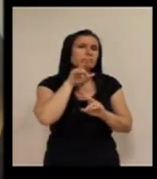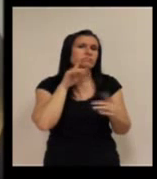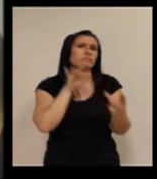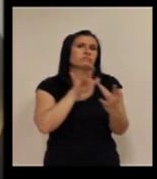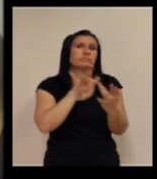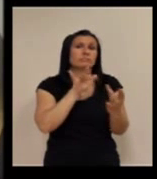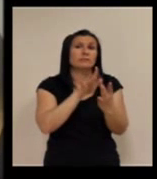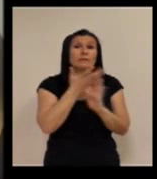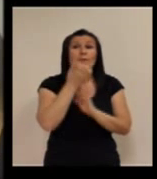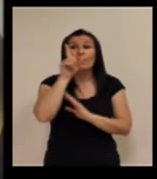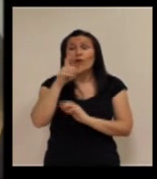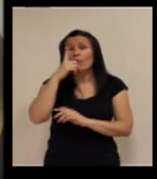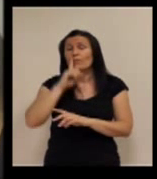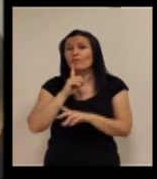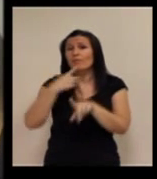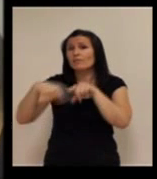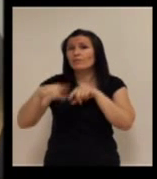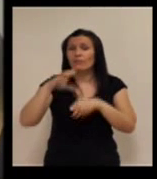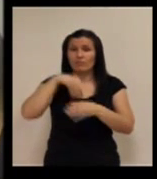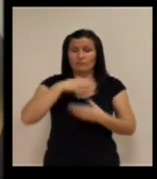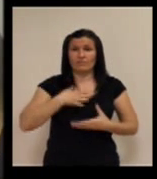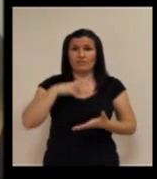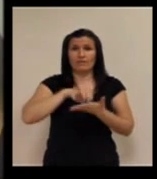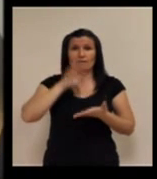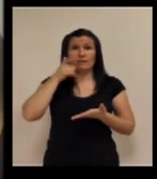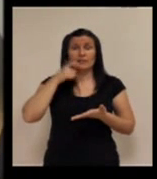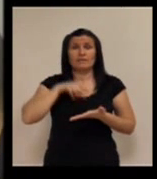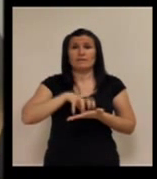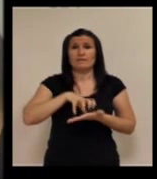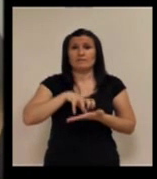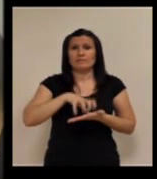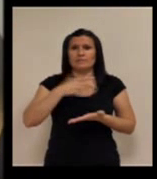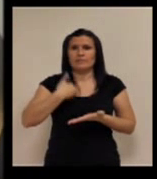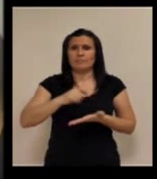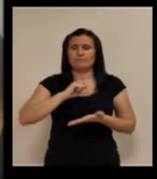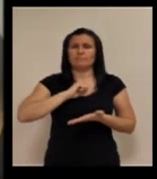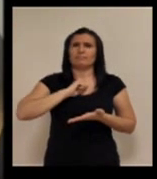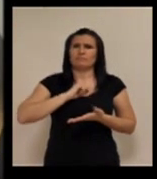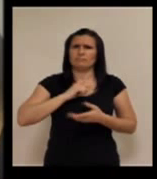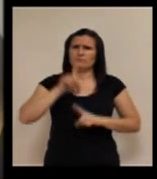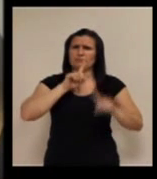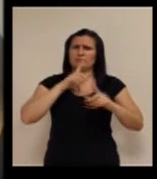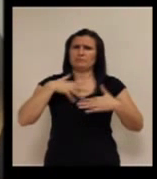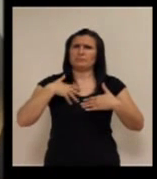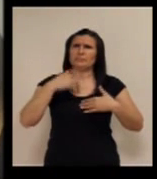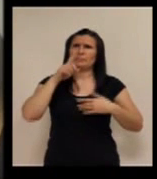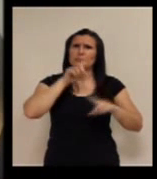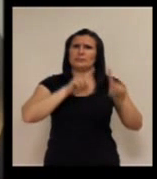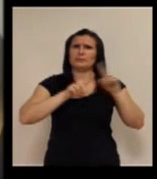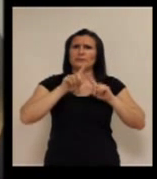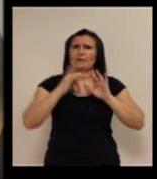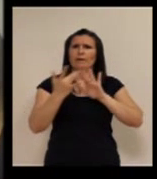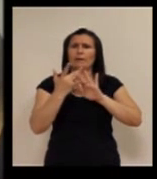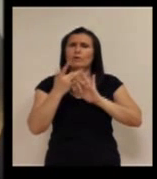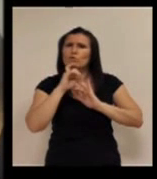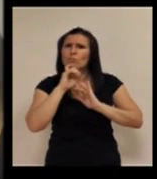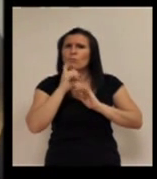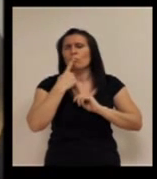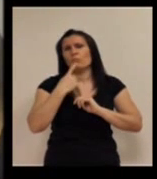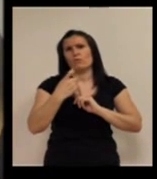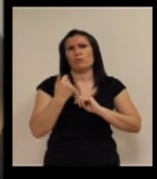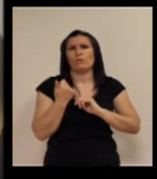usuario con un perfil distinto, desde la central, ya tenemos problemas para interactuar con él.